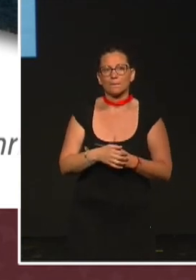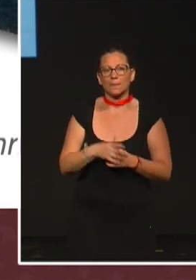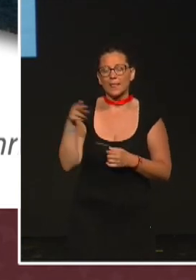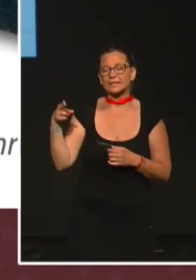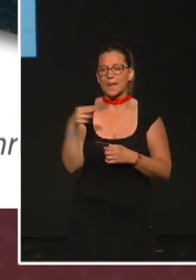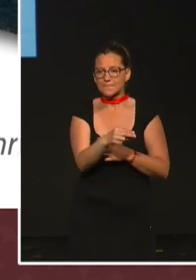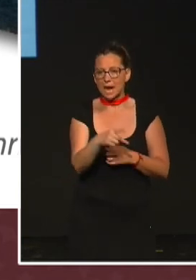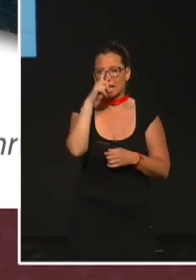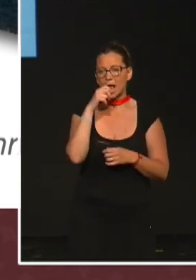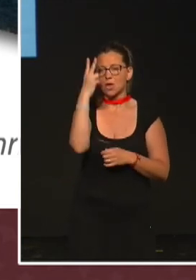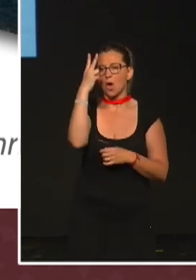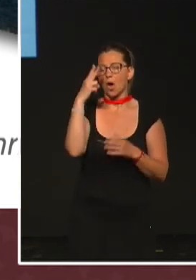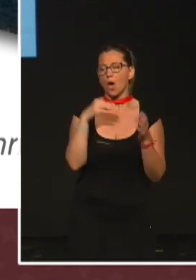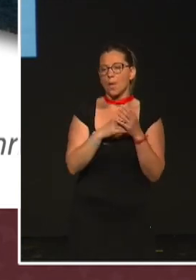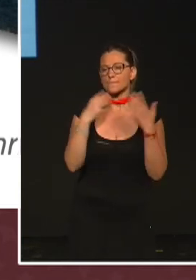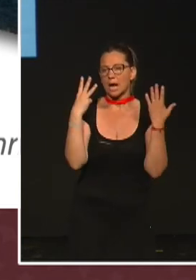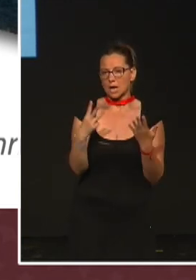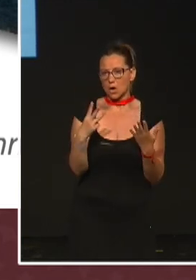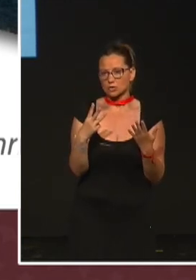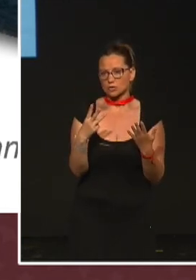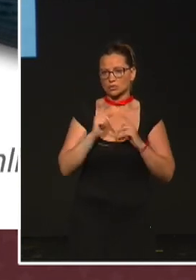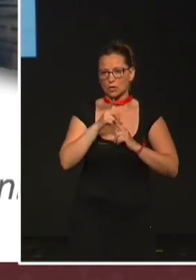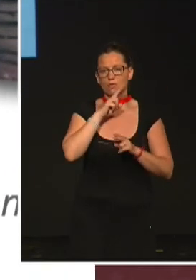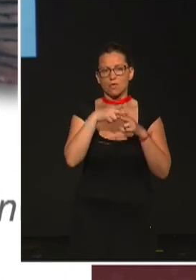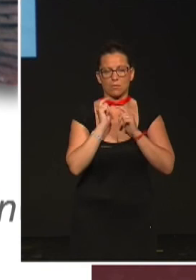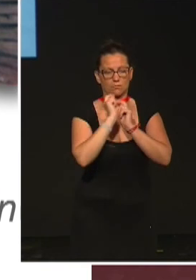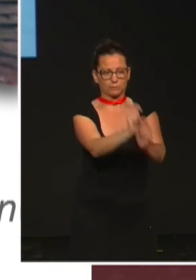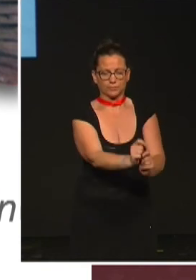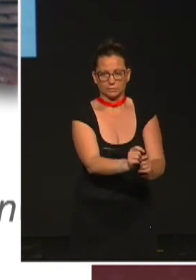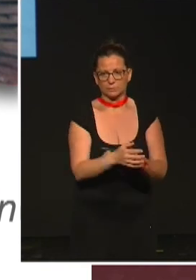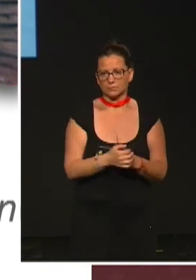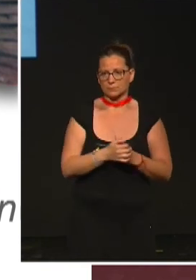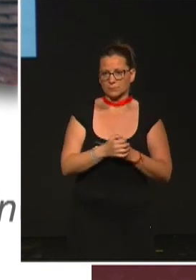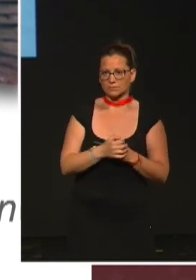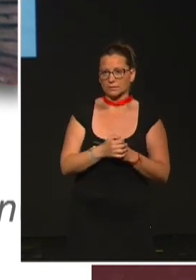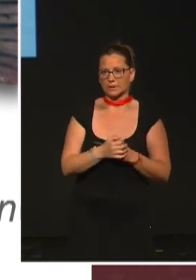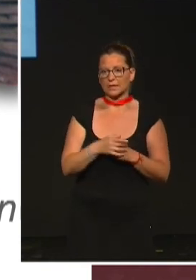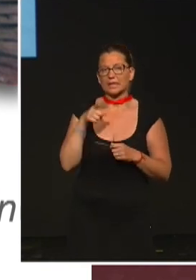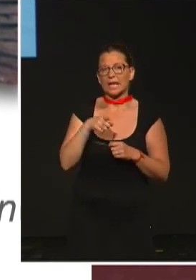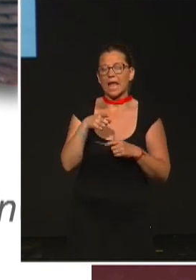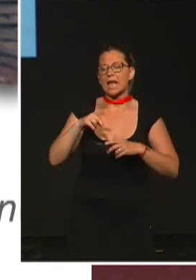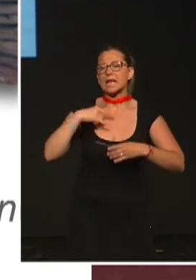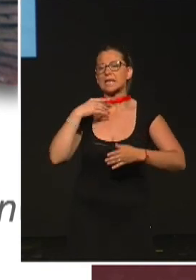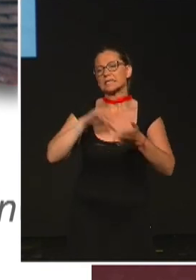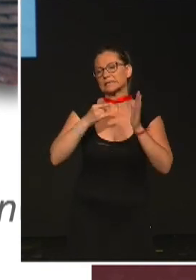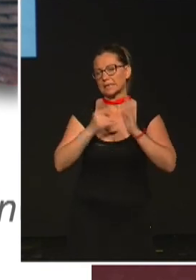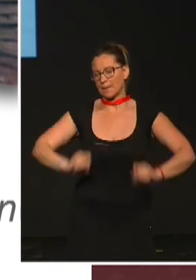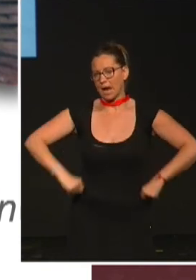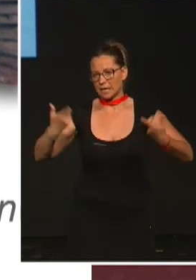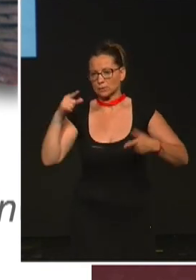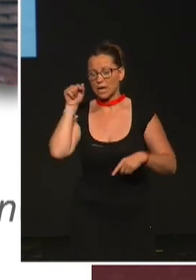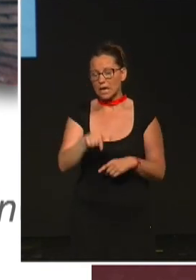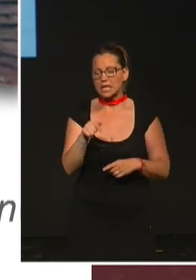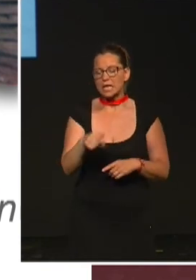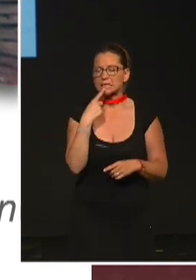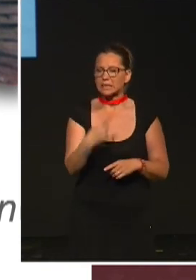nombró en 2008 coincidiendo con el 250 aniversario de la publicación de la obra de Ligneo, Sistema Naturale, donde se establecía